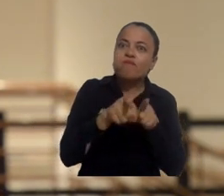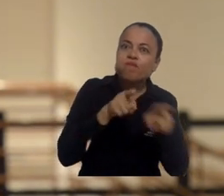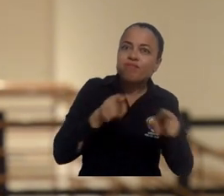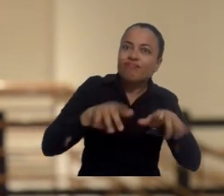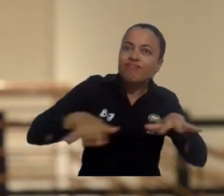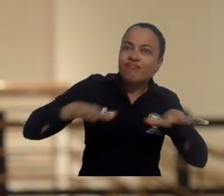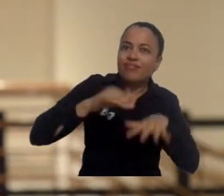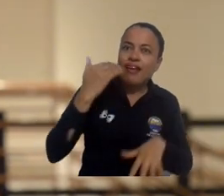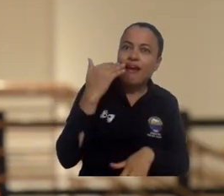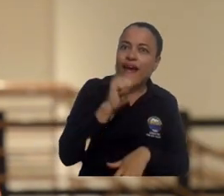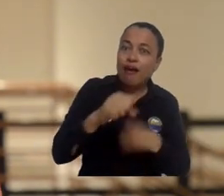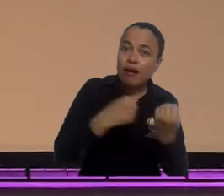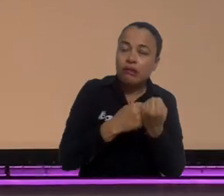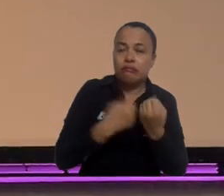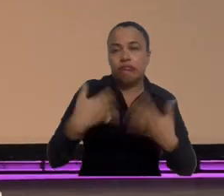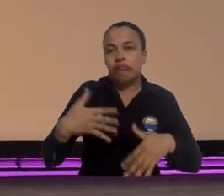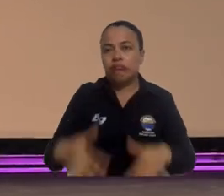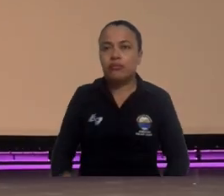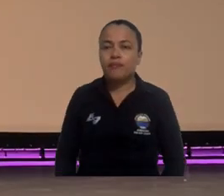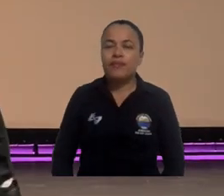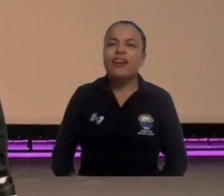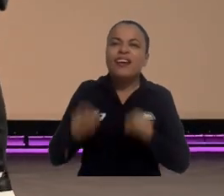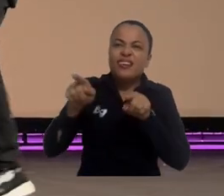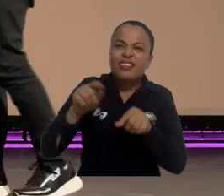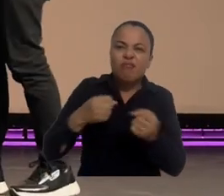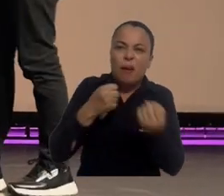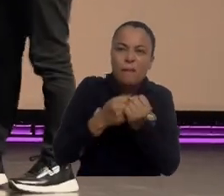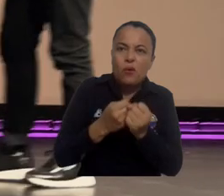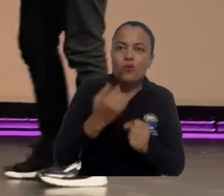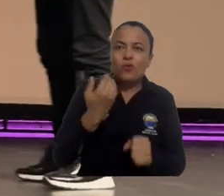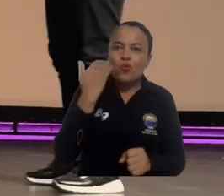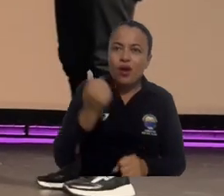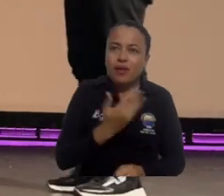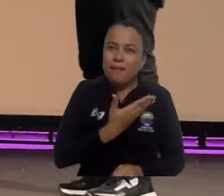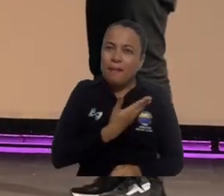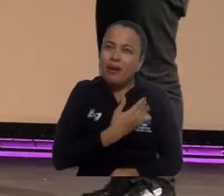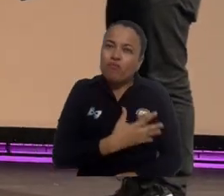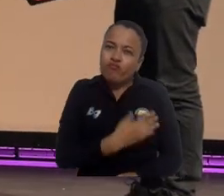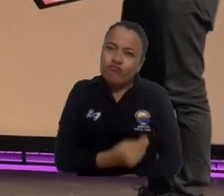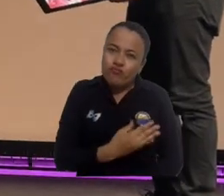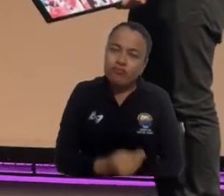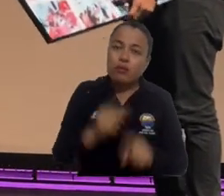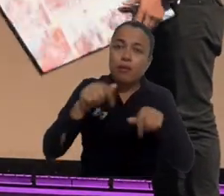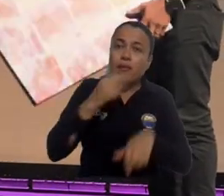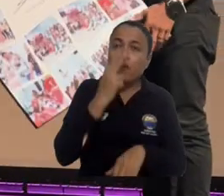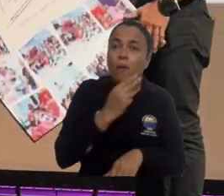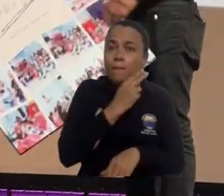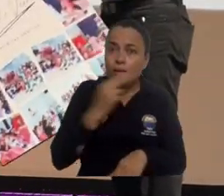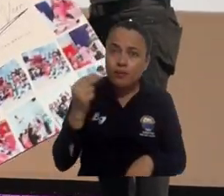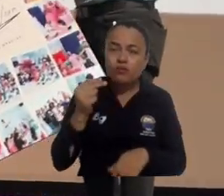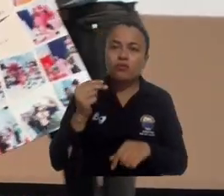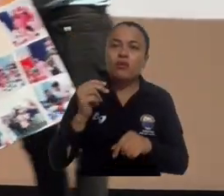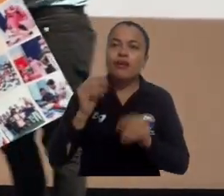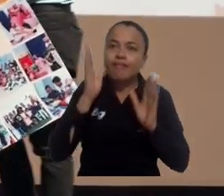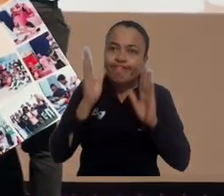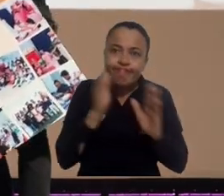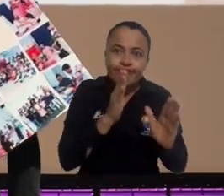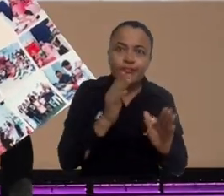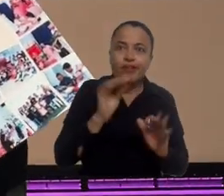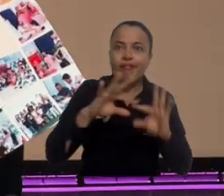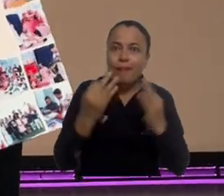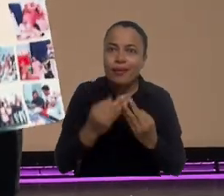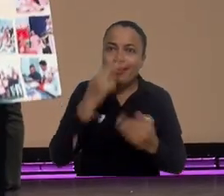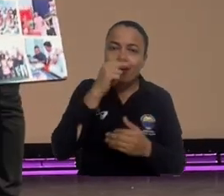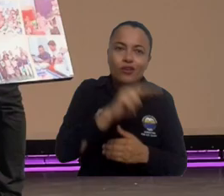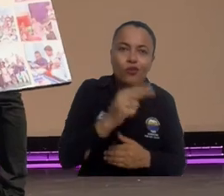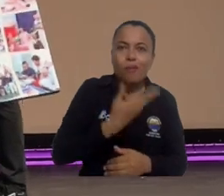apoya estos lugares para la mujer. Su invaluable apoyo a la maternidad y su compromiso continuo con el bienestar de las madres, familias e